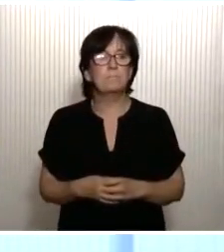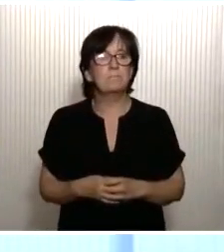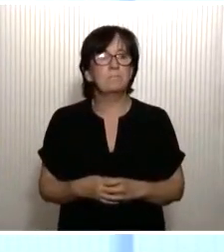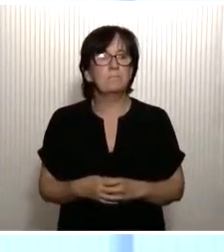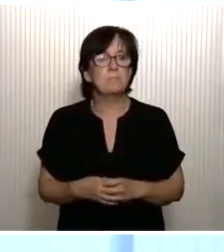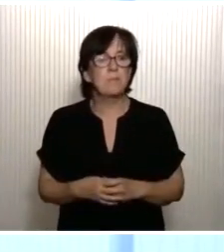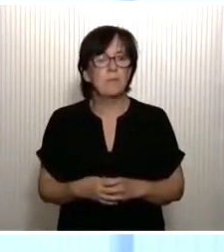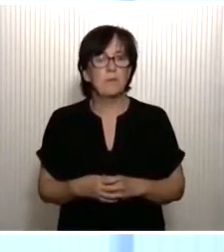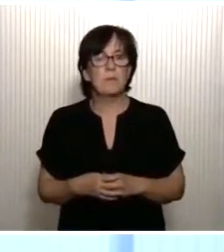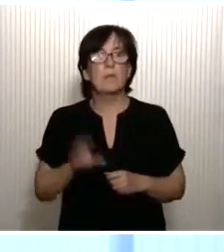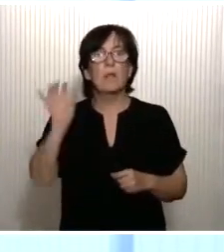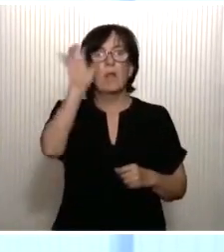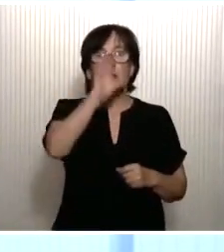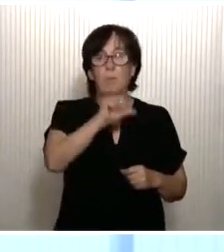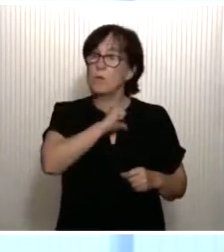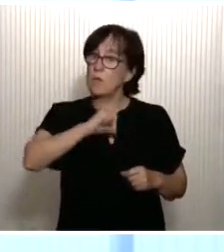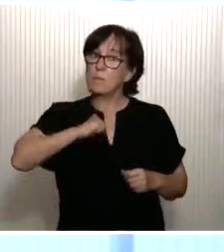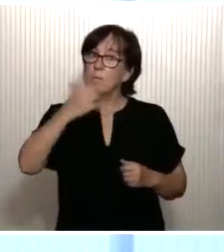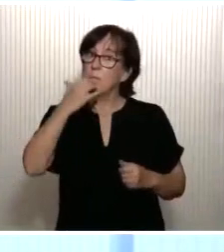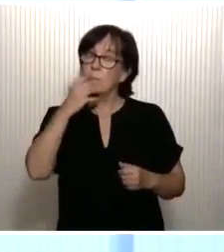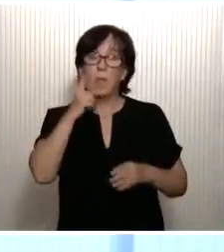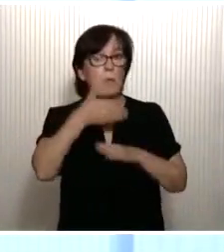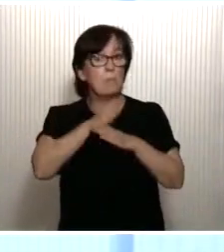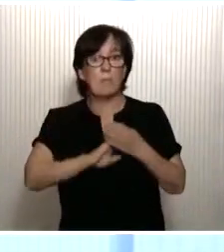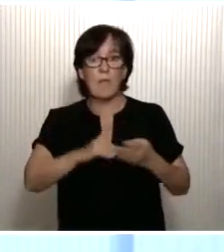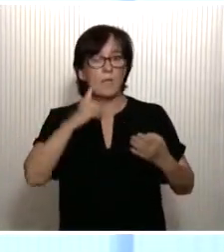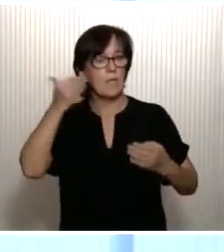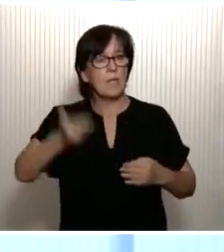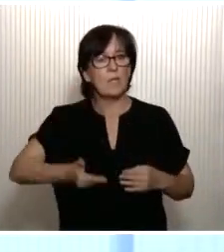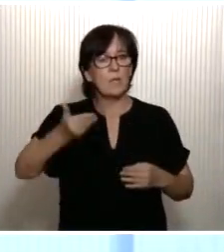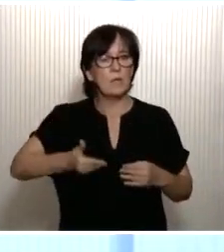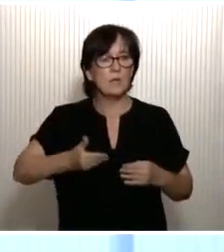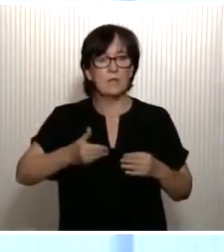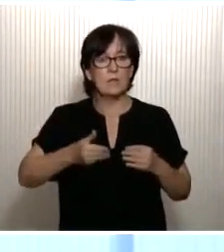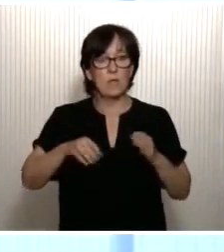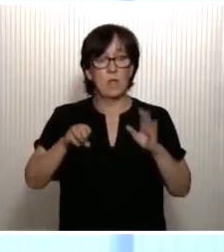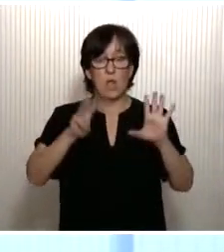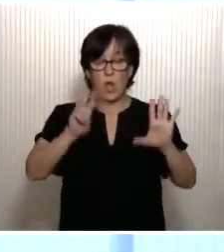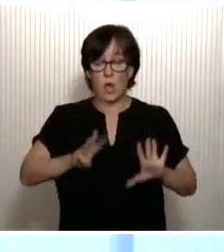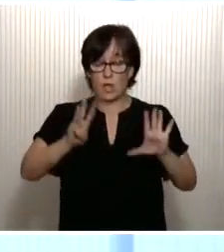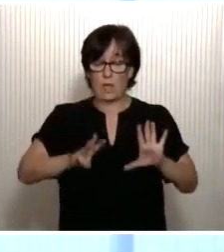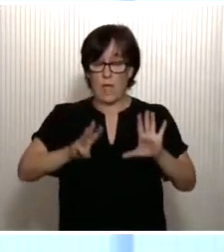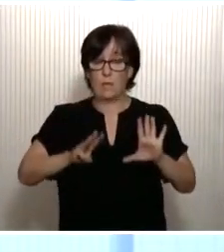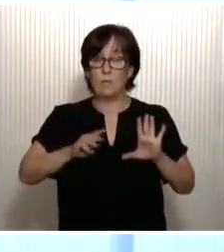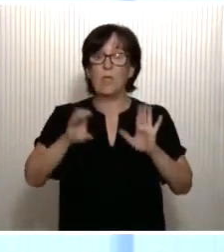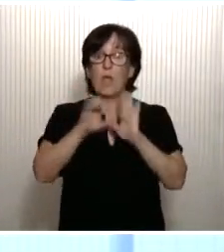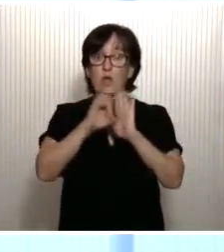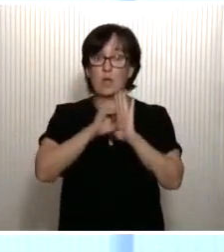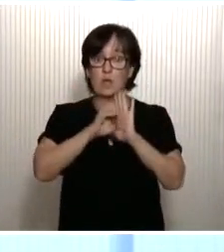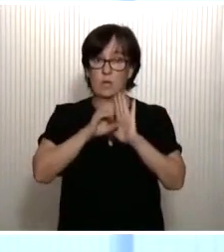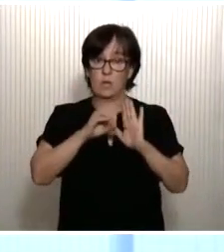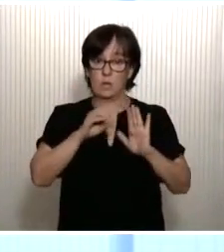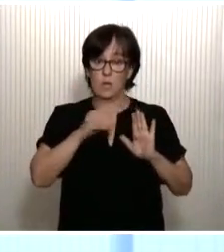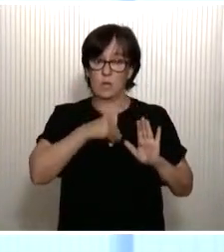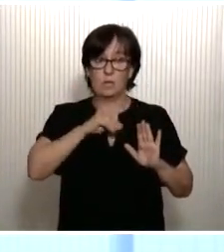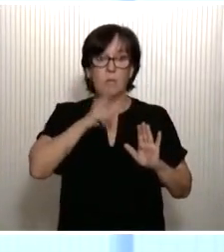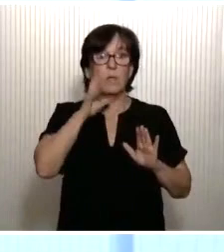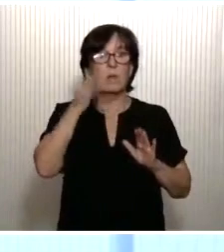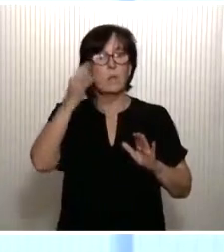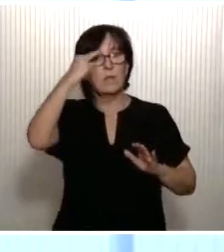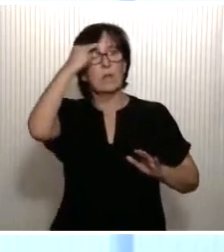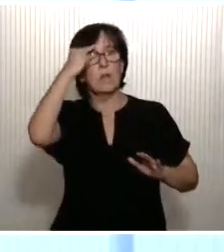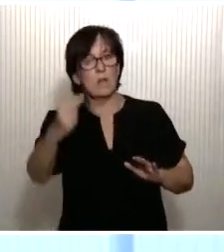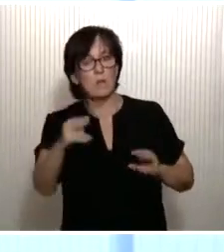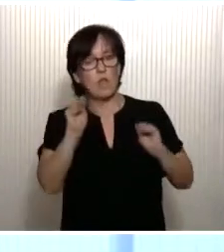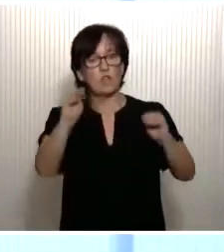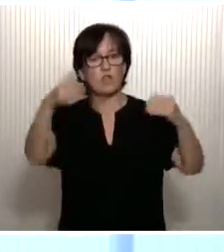Las comunidades autónomas, por ejemplo, son parte esencial en su título octavo de la Constitución española. Y debemos invocarlas y respetar sus